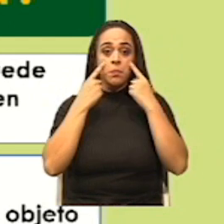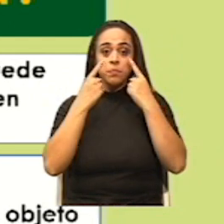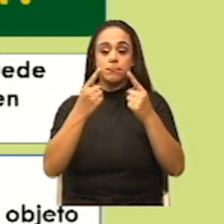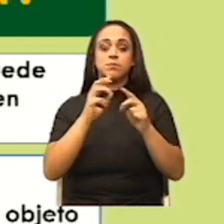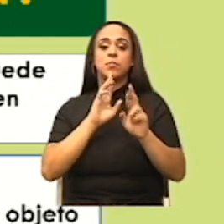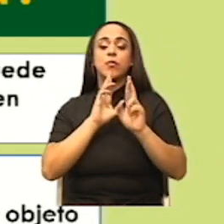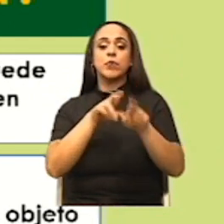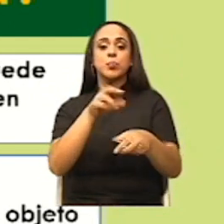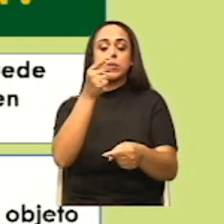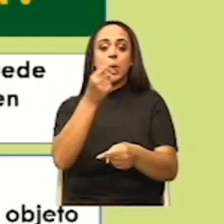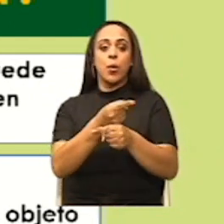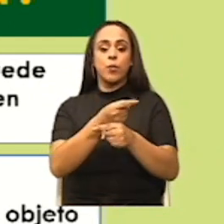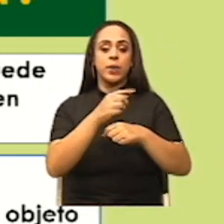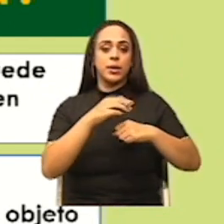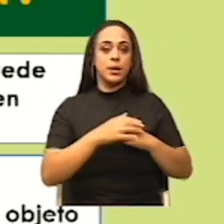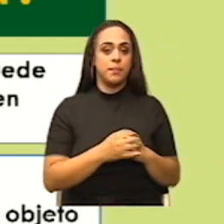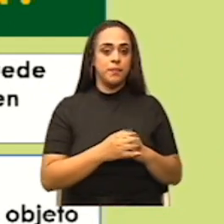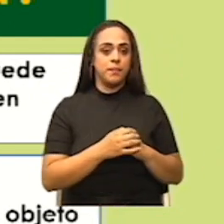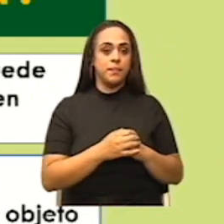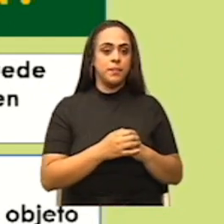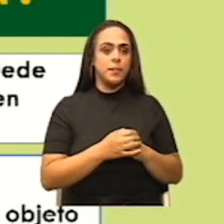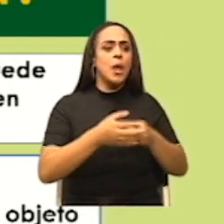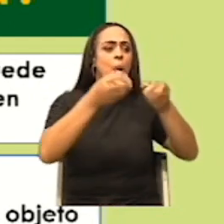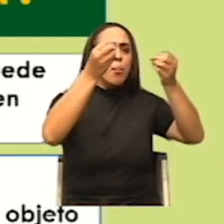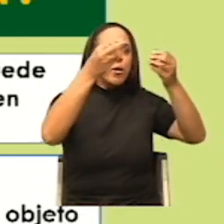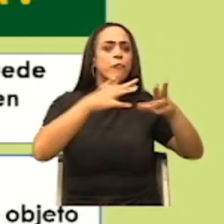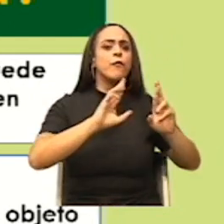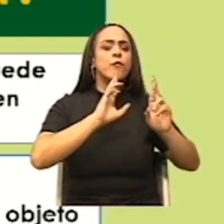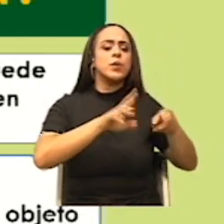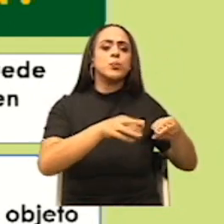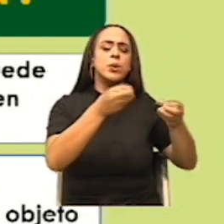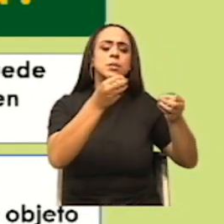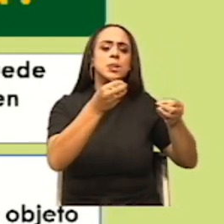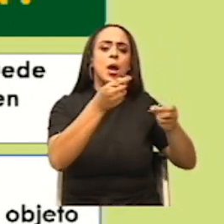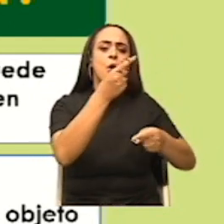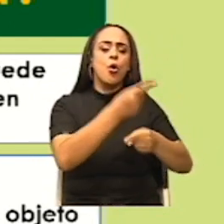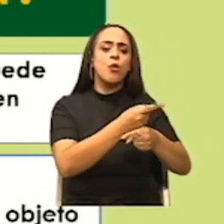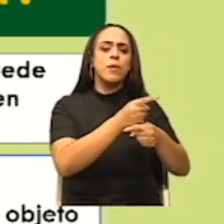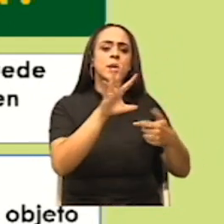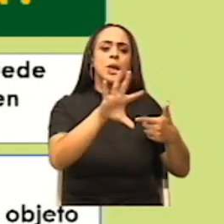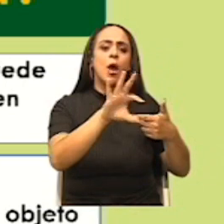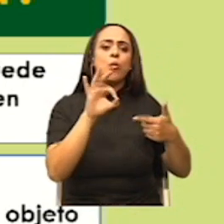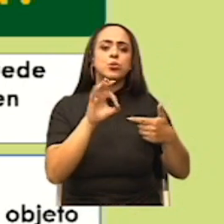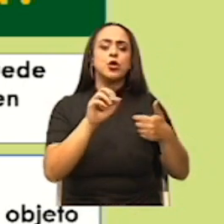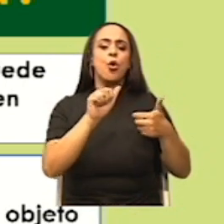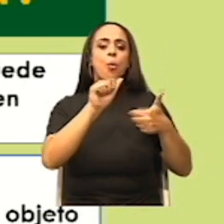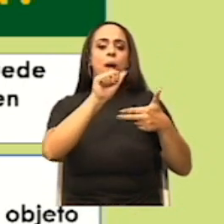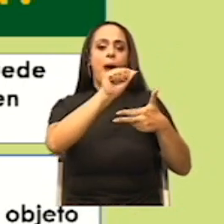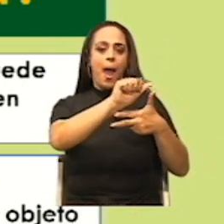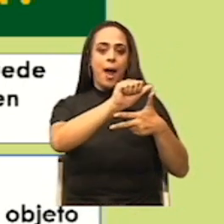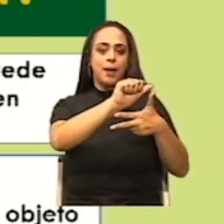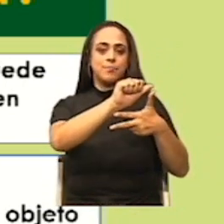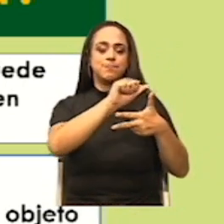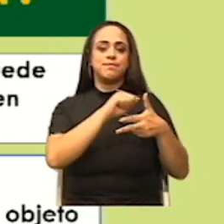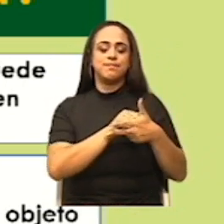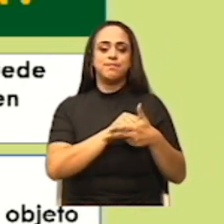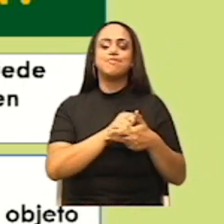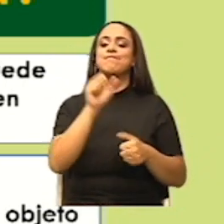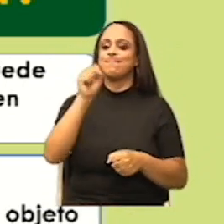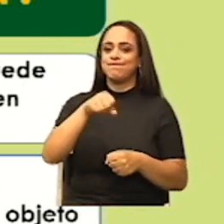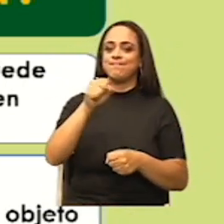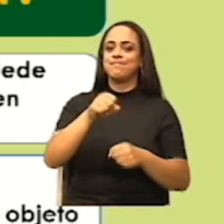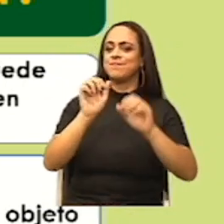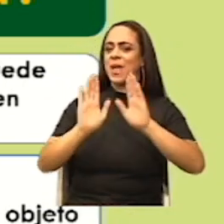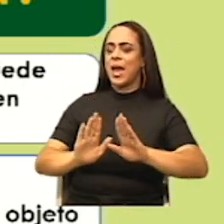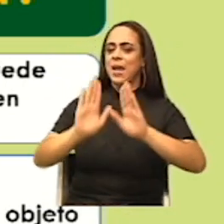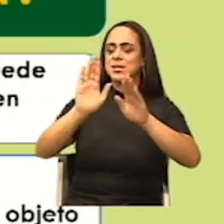ver cuál es la respuesta correcta. Profe, la respuesta correcta es la opción A. Excelente. La respuesta